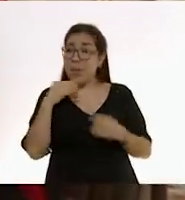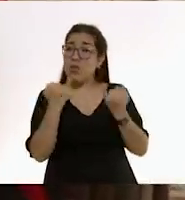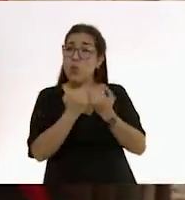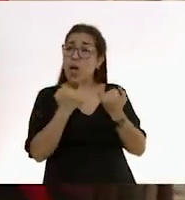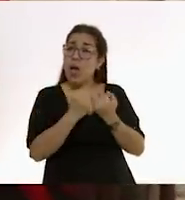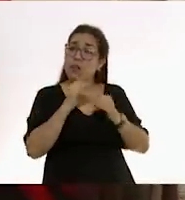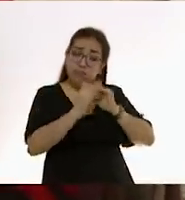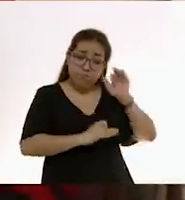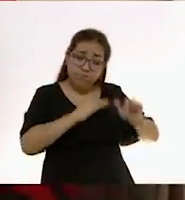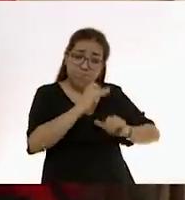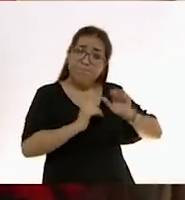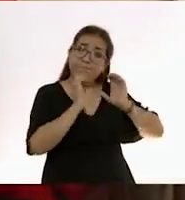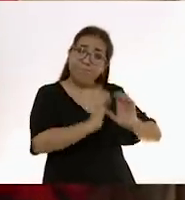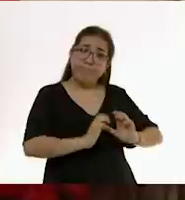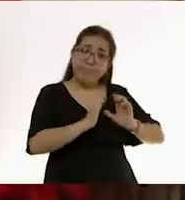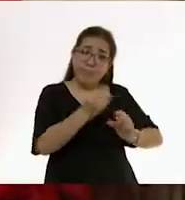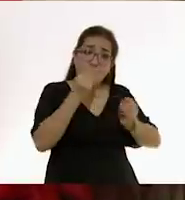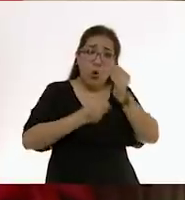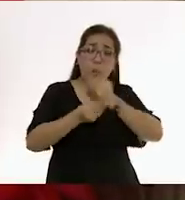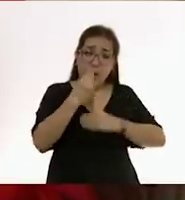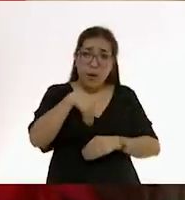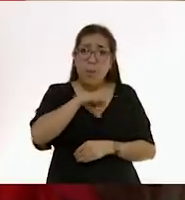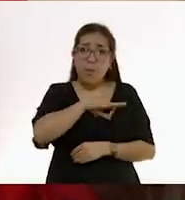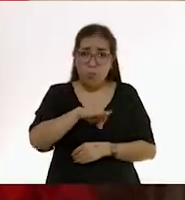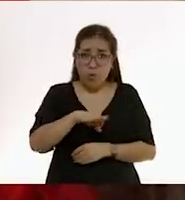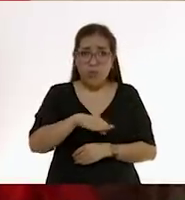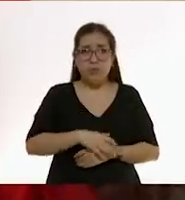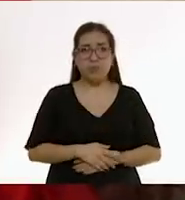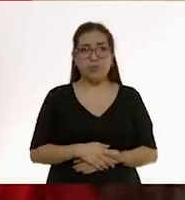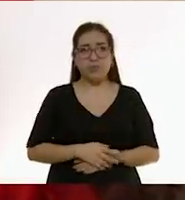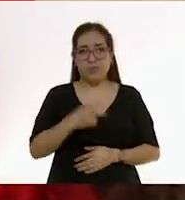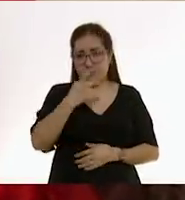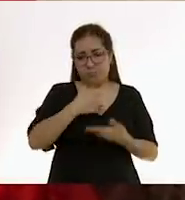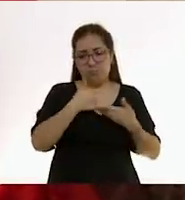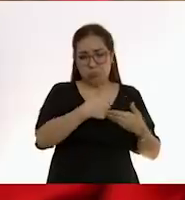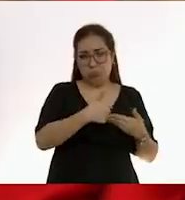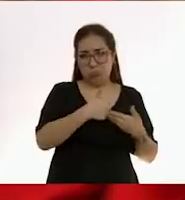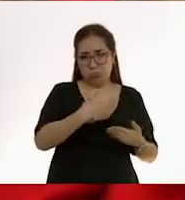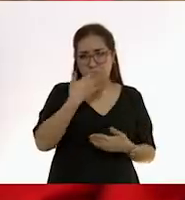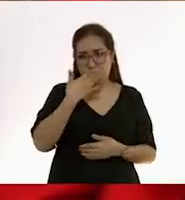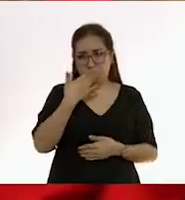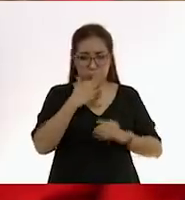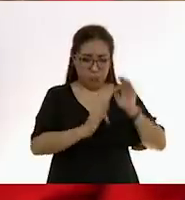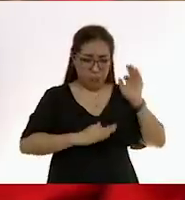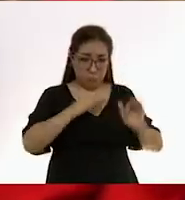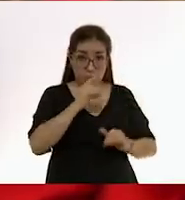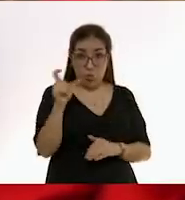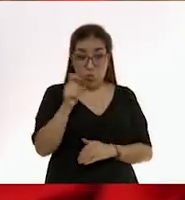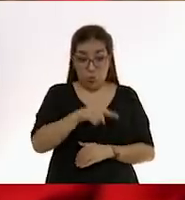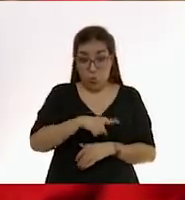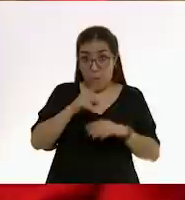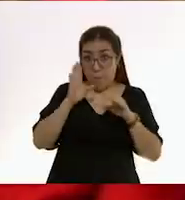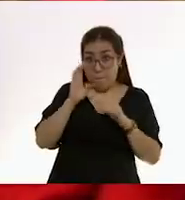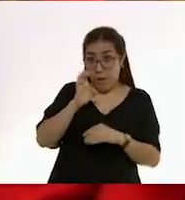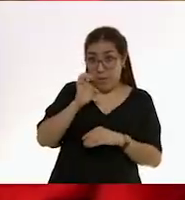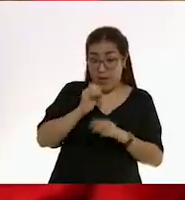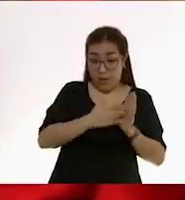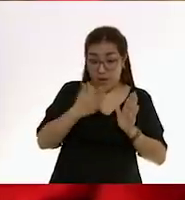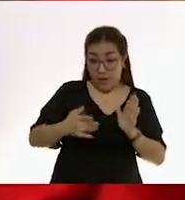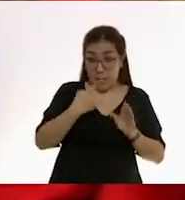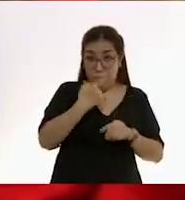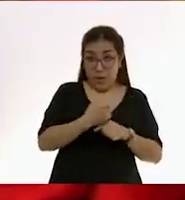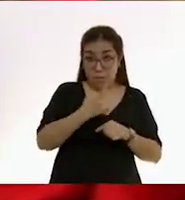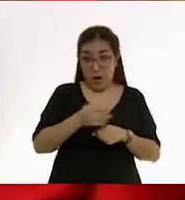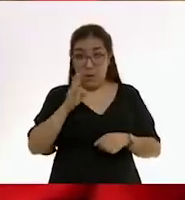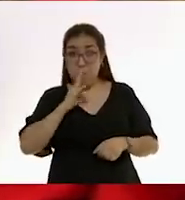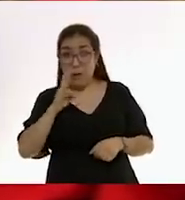tranquilamente darle de comer sin sentir que la están tirando de la cama y despertándola horriblemente. Cuando el bebé está en fase 1 y se despierta, pero la